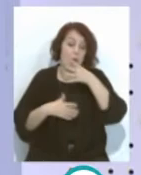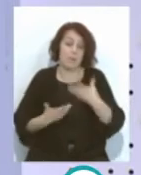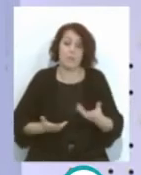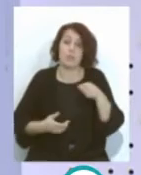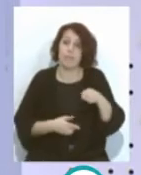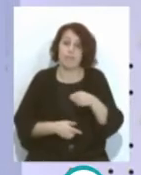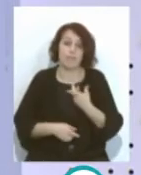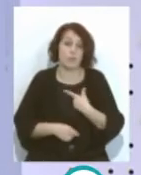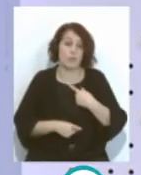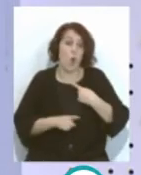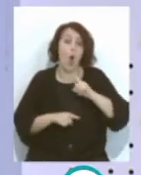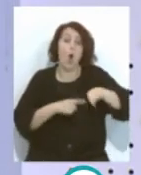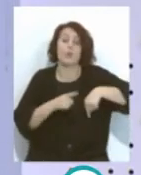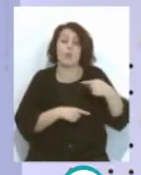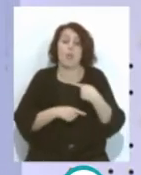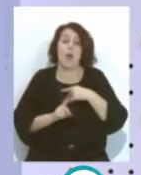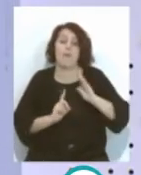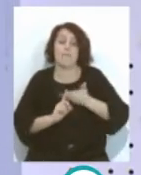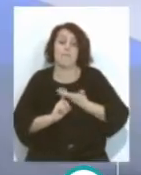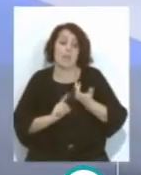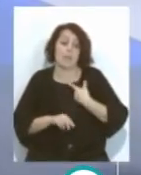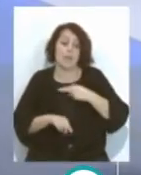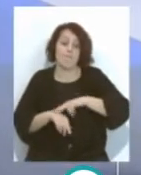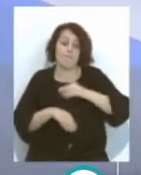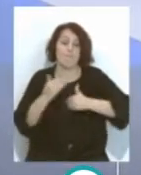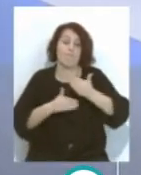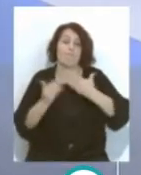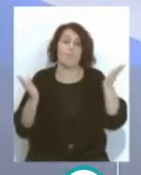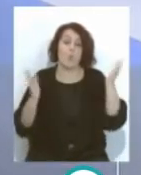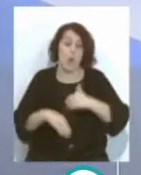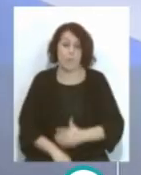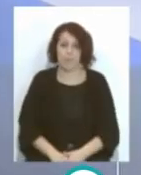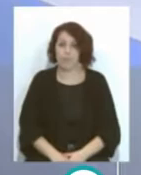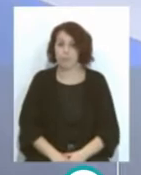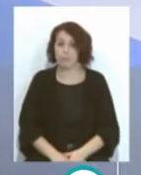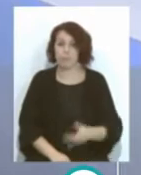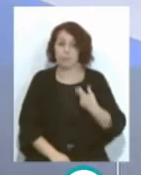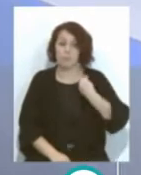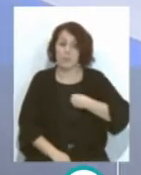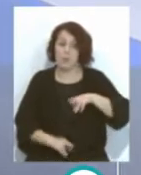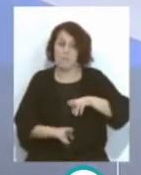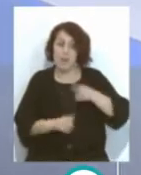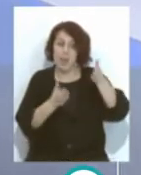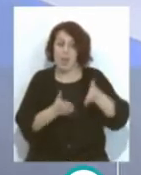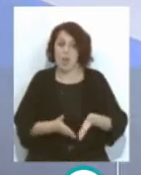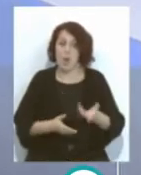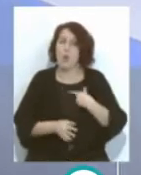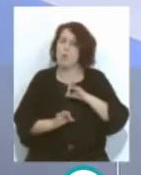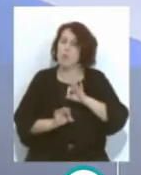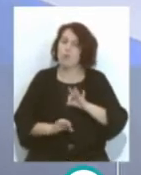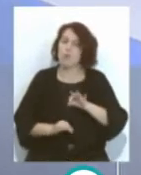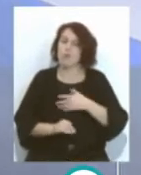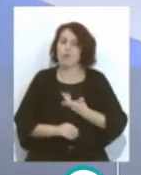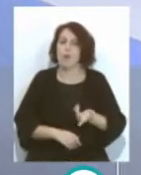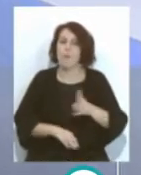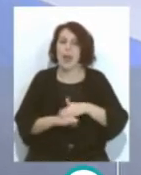inconvenientes Le están impidiendo Rendir al nivel Que se espera De él De rendir A lo que se espera De él Justamente me da Paso Para la